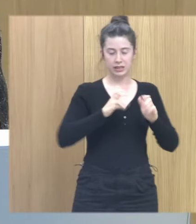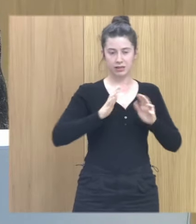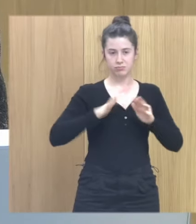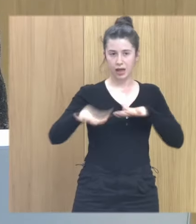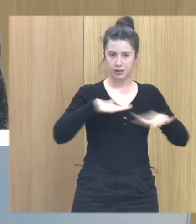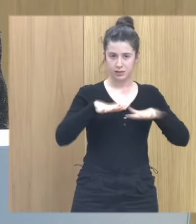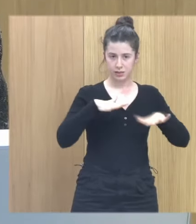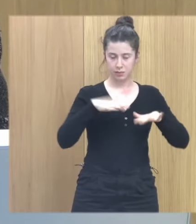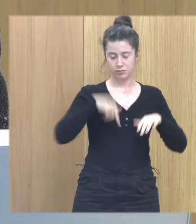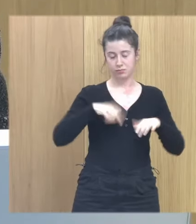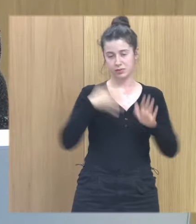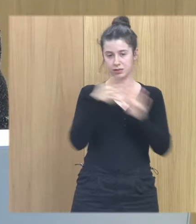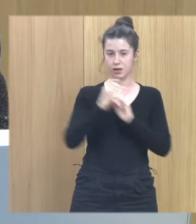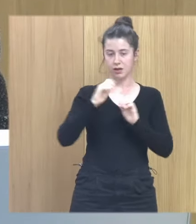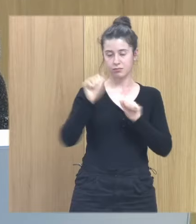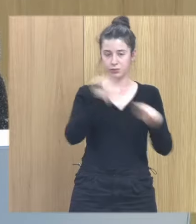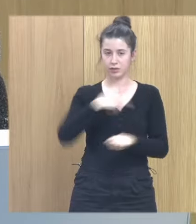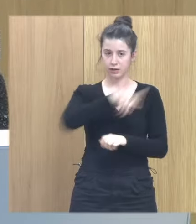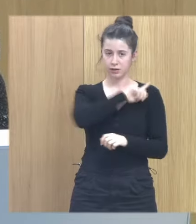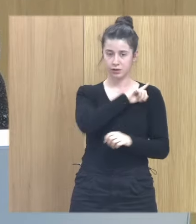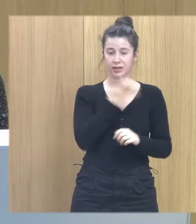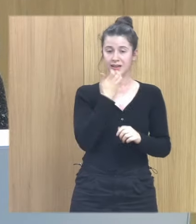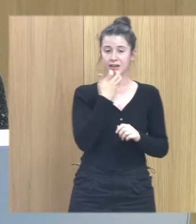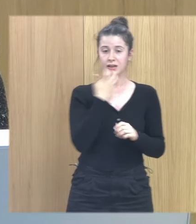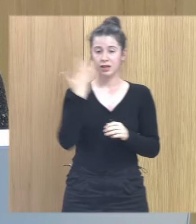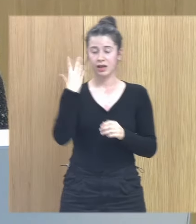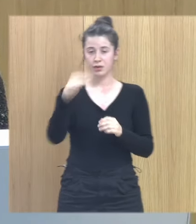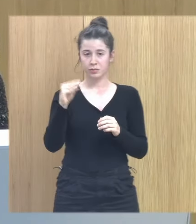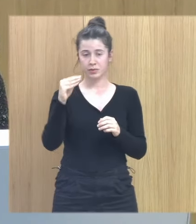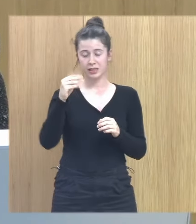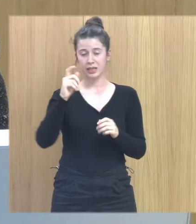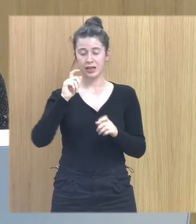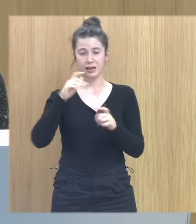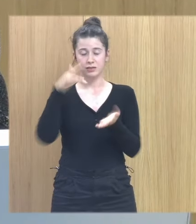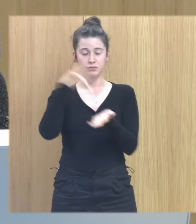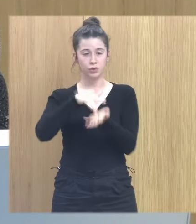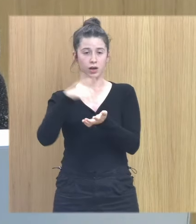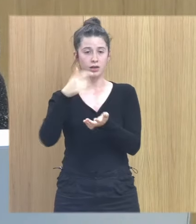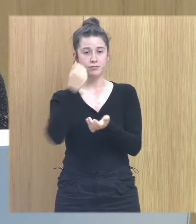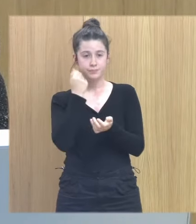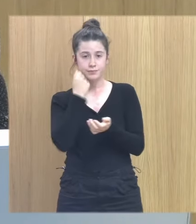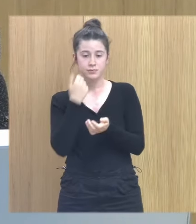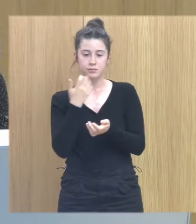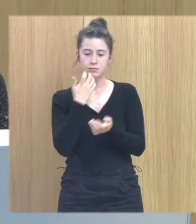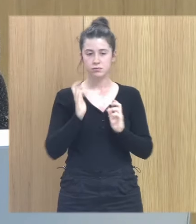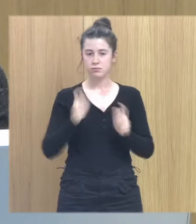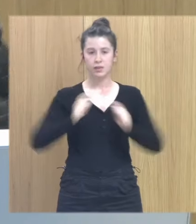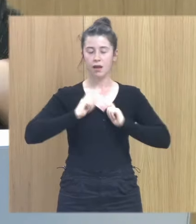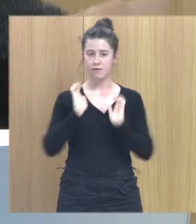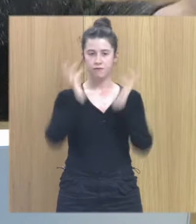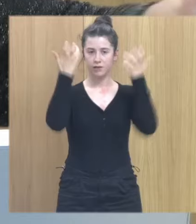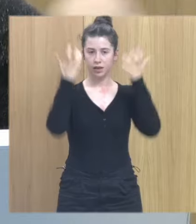adolescentes cuando el abuso llega en la adolescencia los adolescentes y las adolescentes se enfadan y bendito enfado que les permite